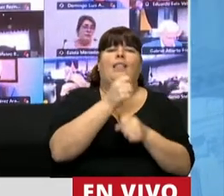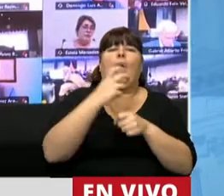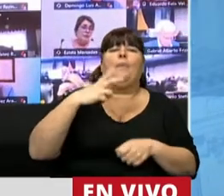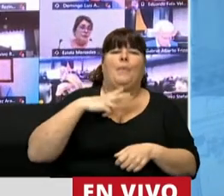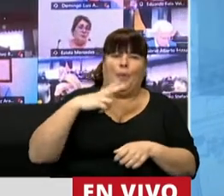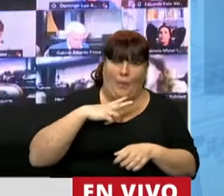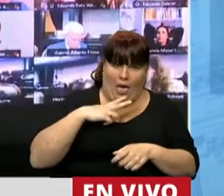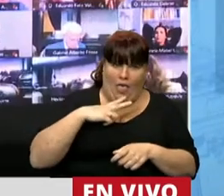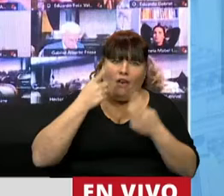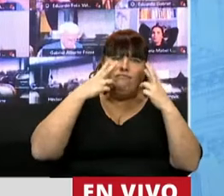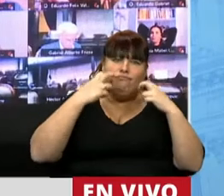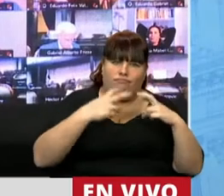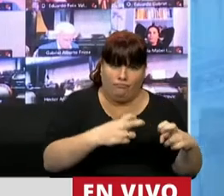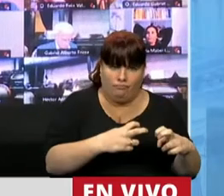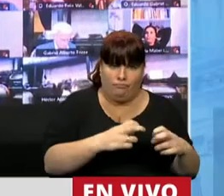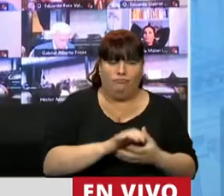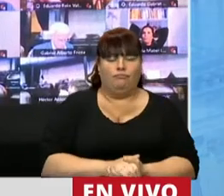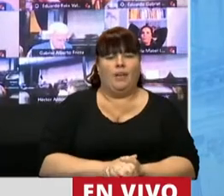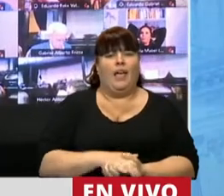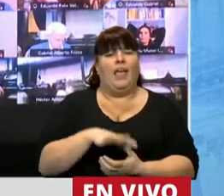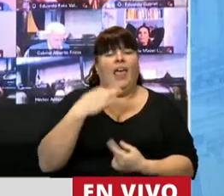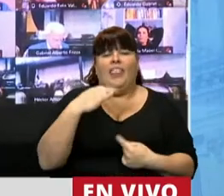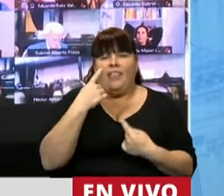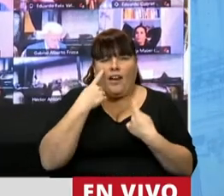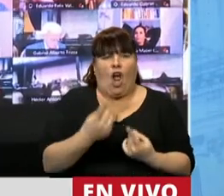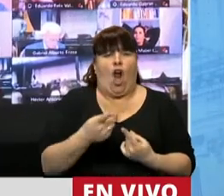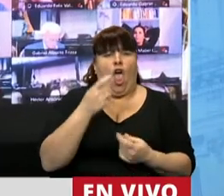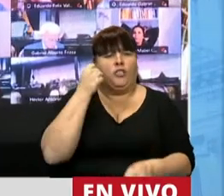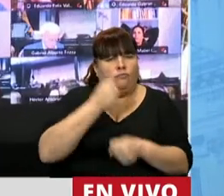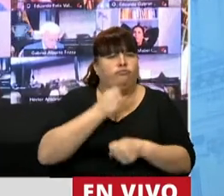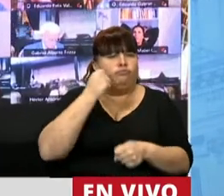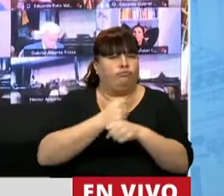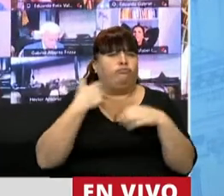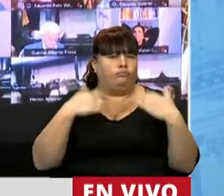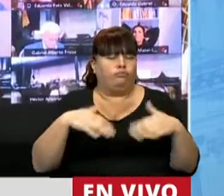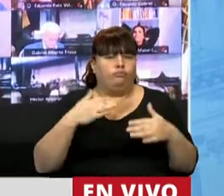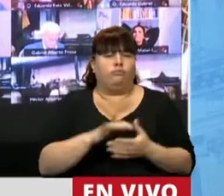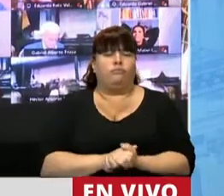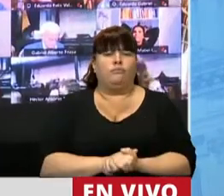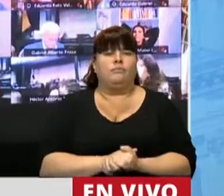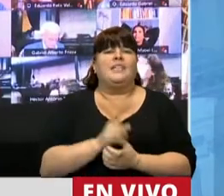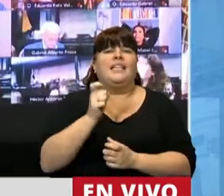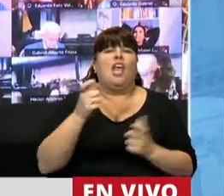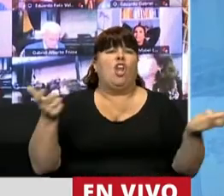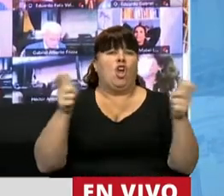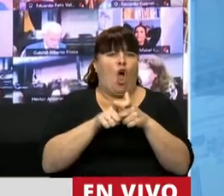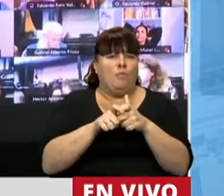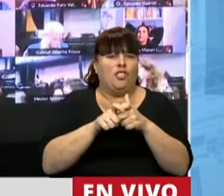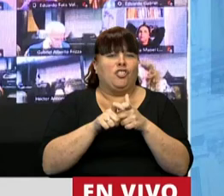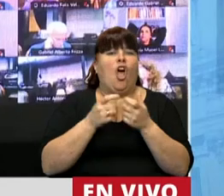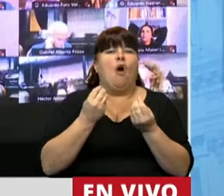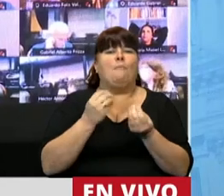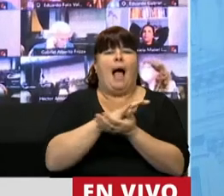privado. Aquí hay que reconocer el enorme trabajo realizado por la Comisión de